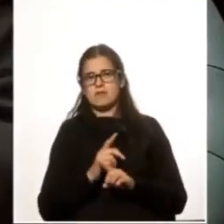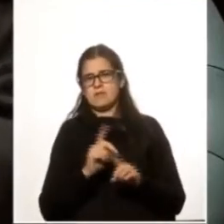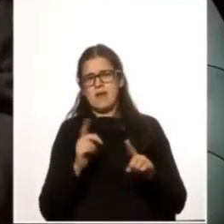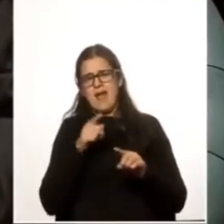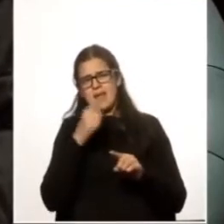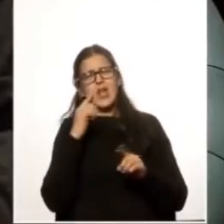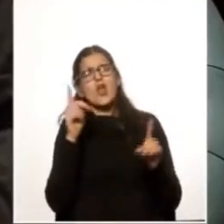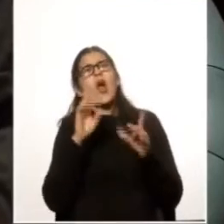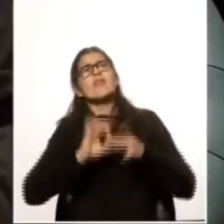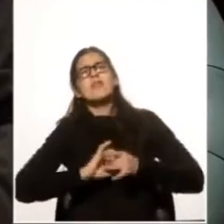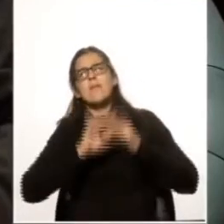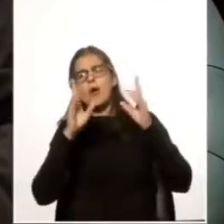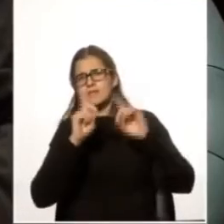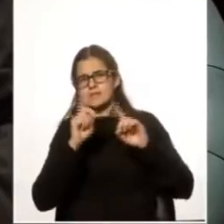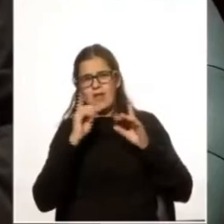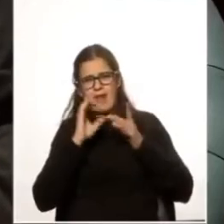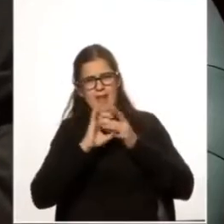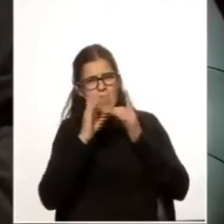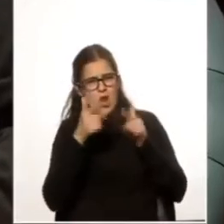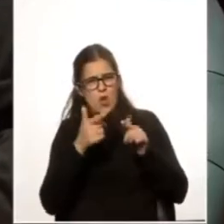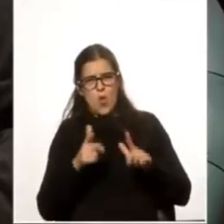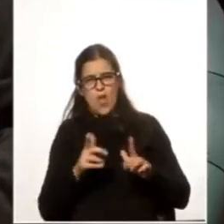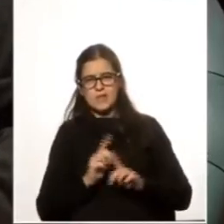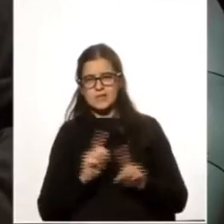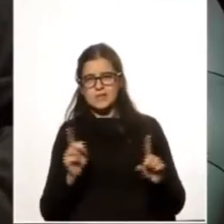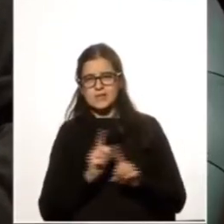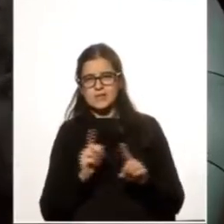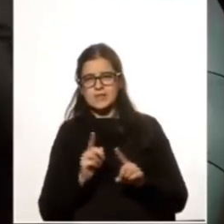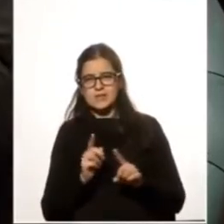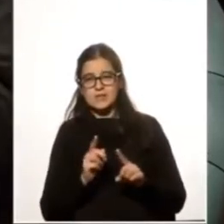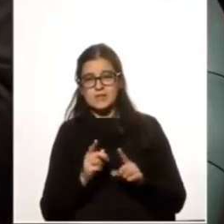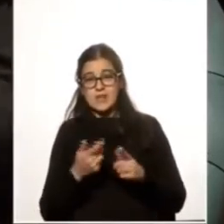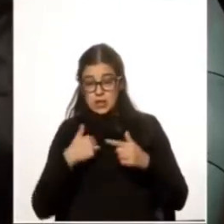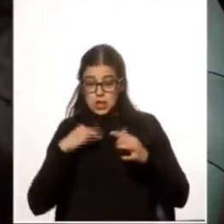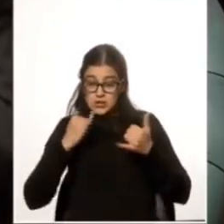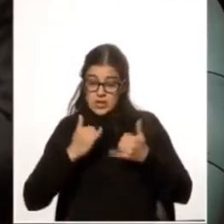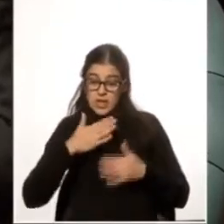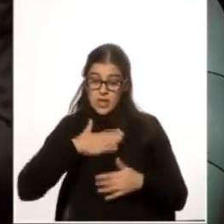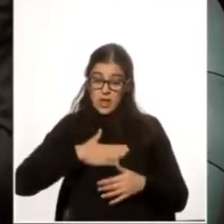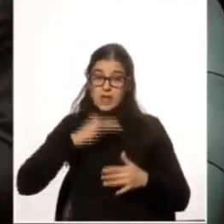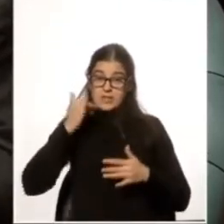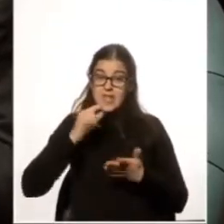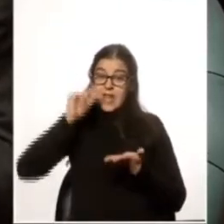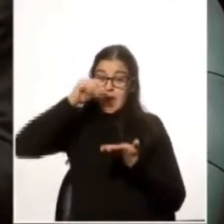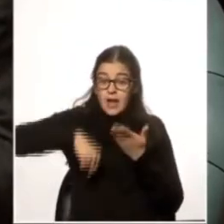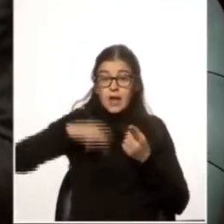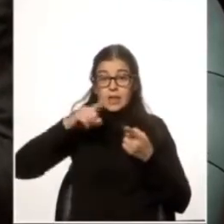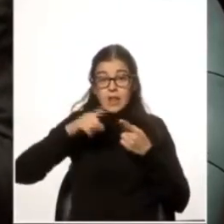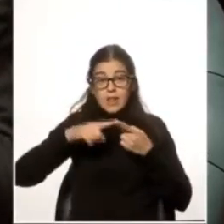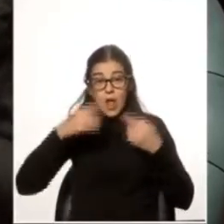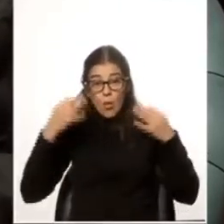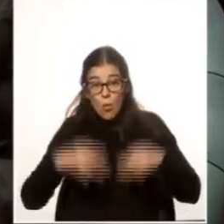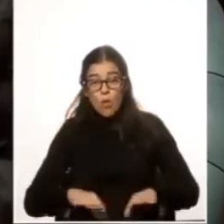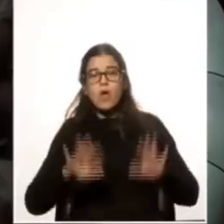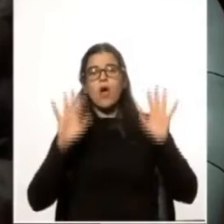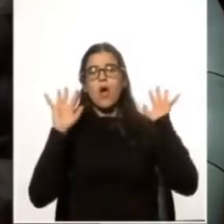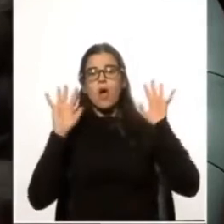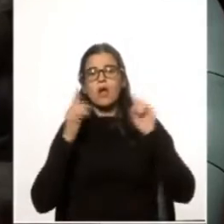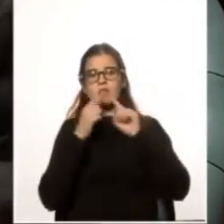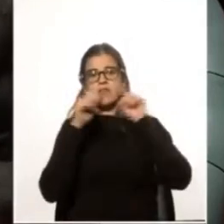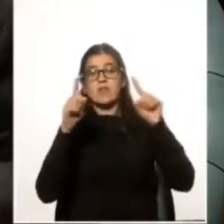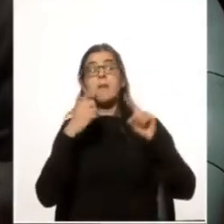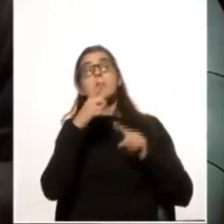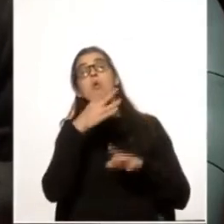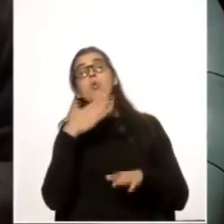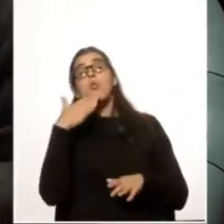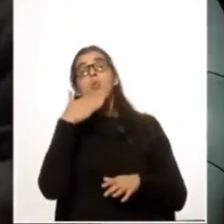eso no es la democracia ni la libertad, presidente. Que yo esté convencido que este tratado es bueno, no significa que el que